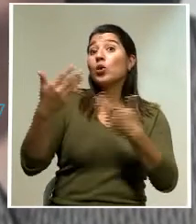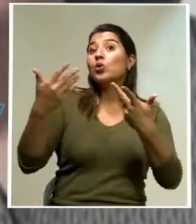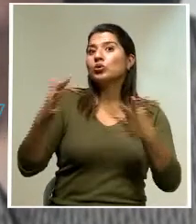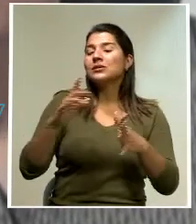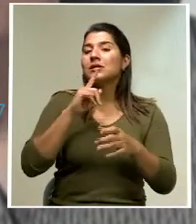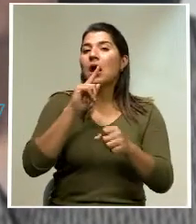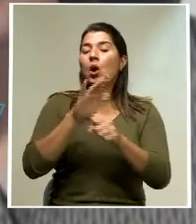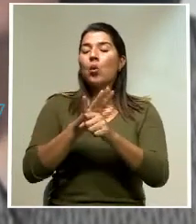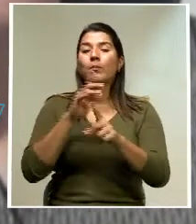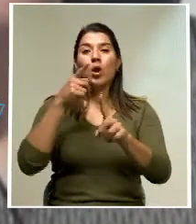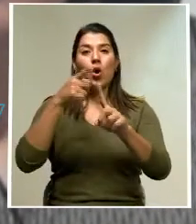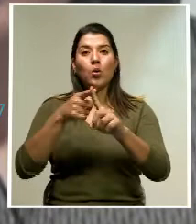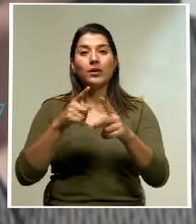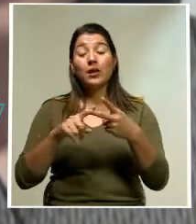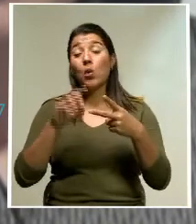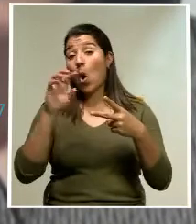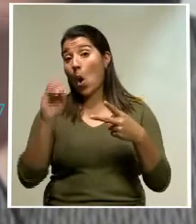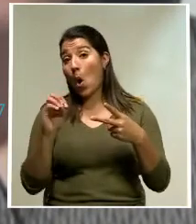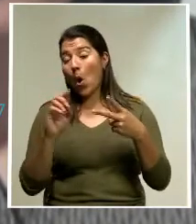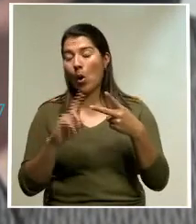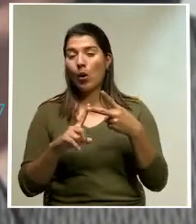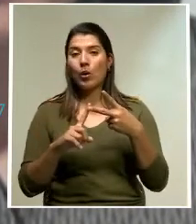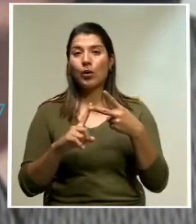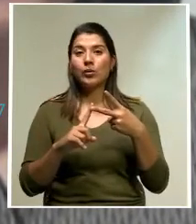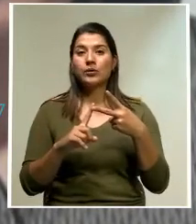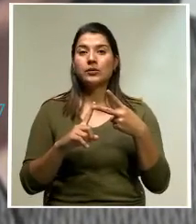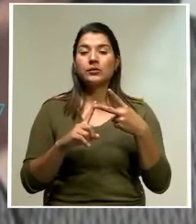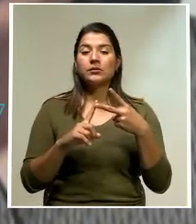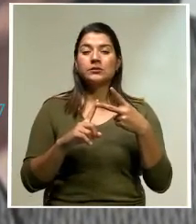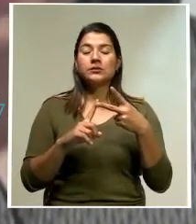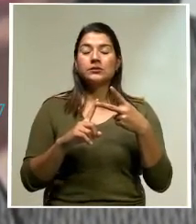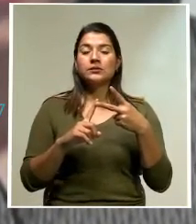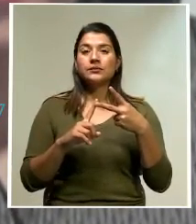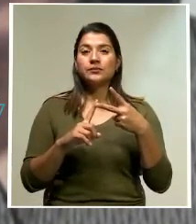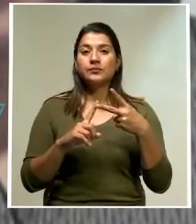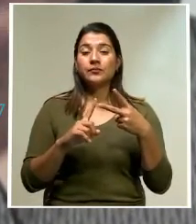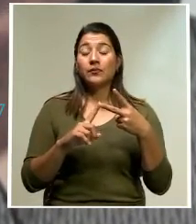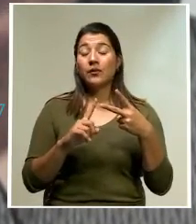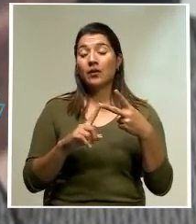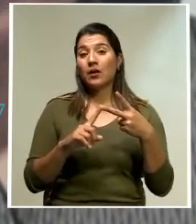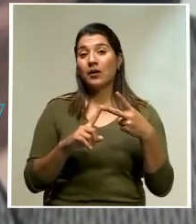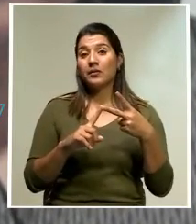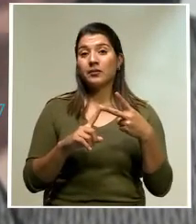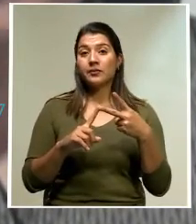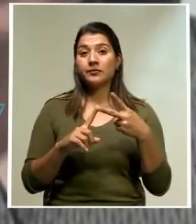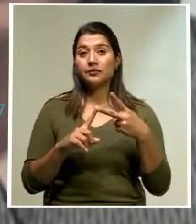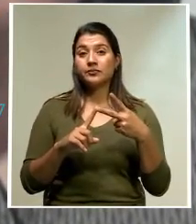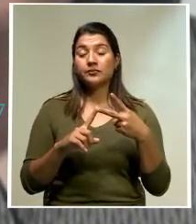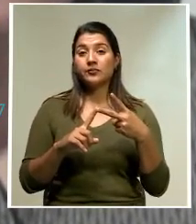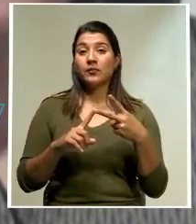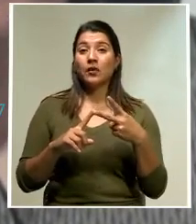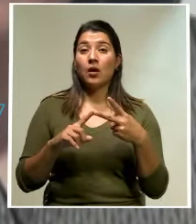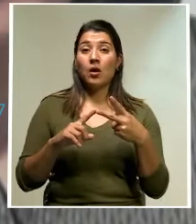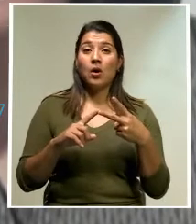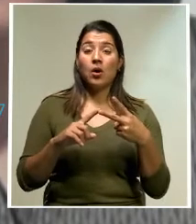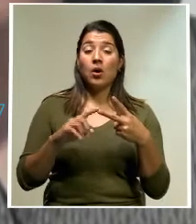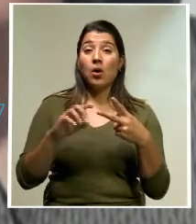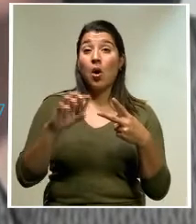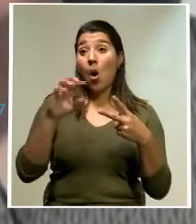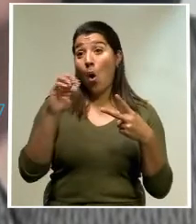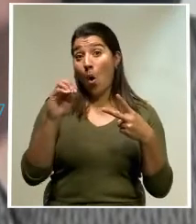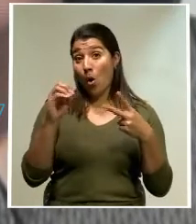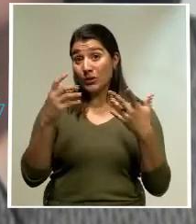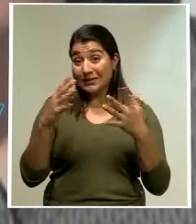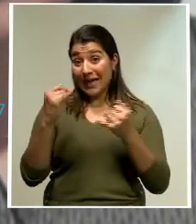objetivos o no se, digamos, se decide, digamos, como que se va a finalizar el